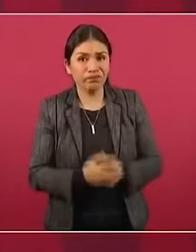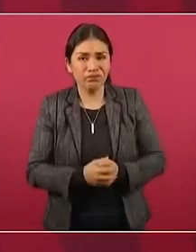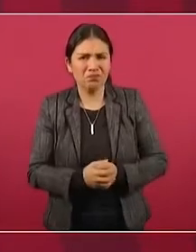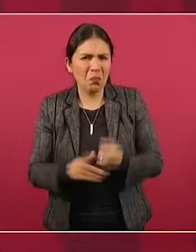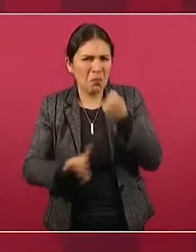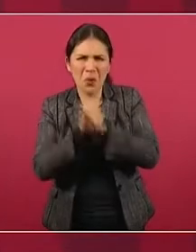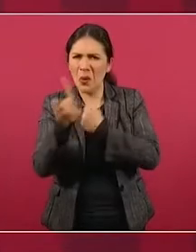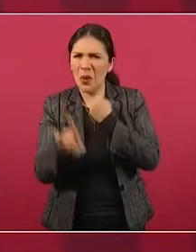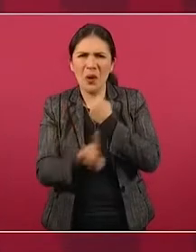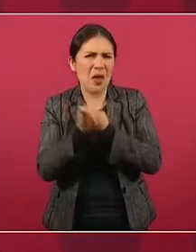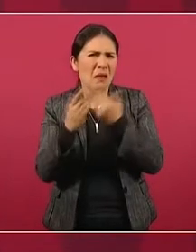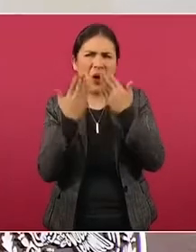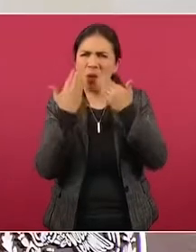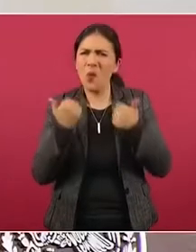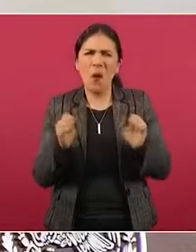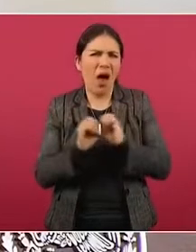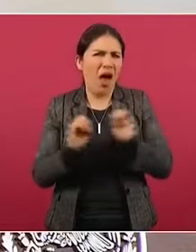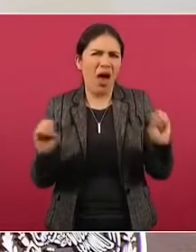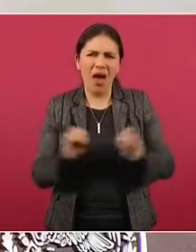problema.